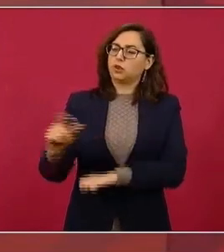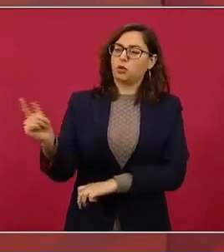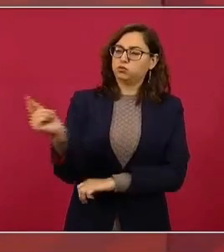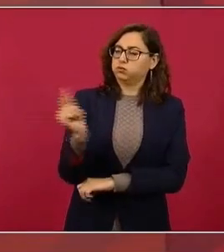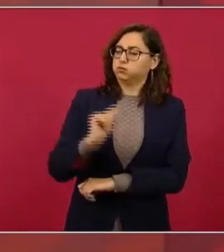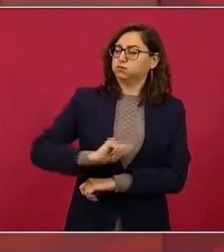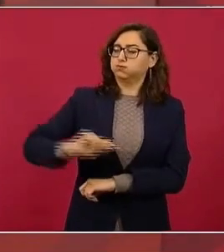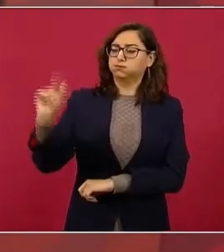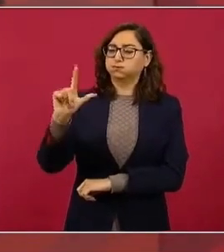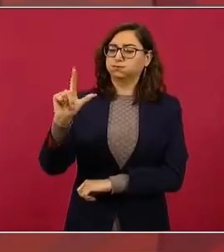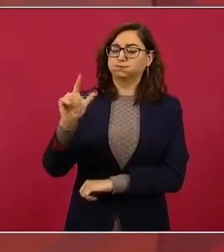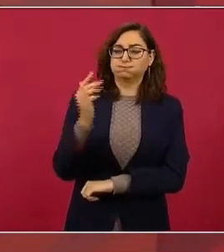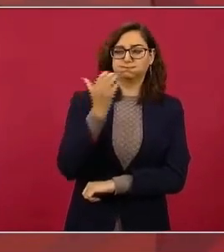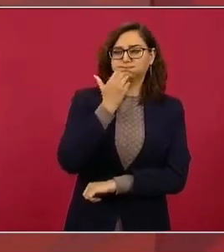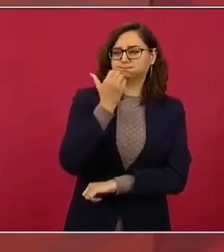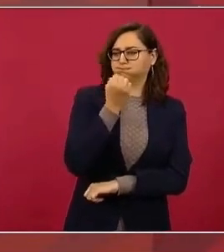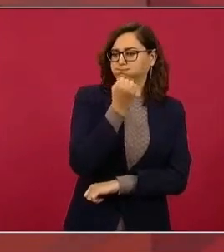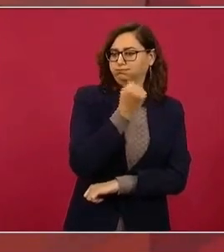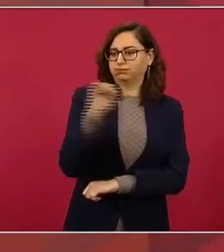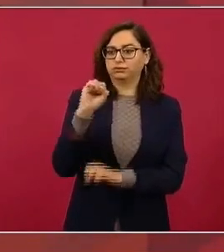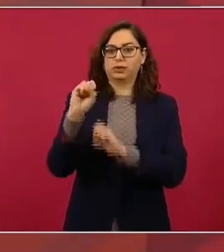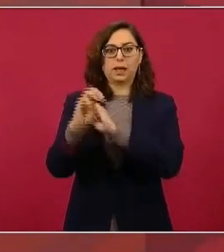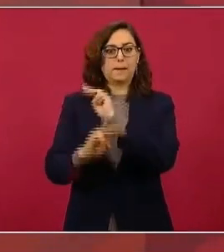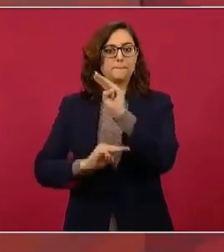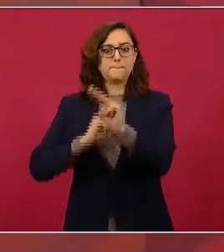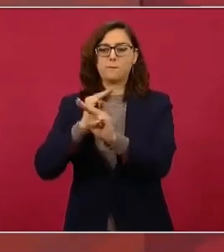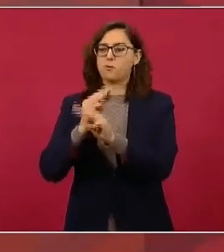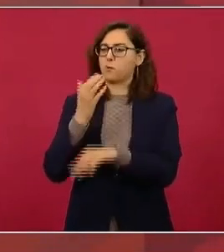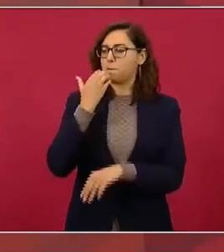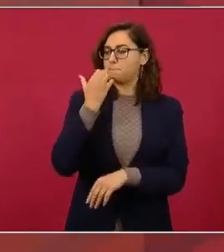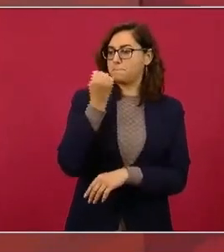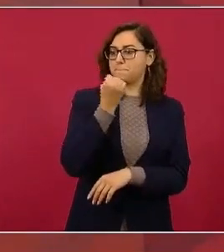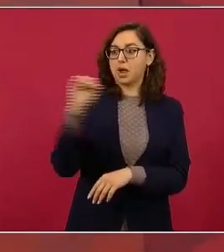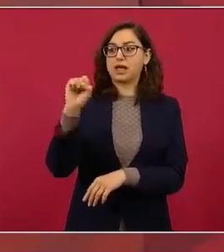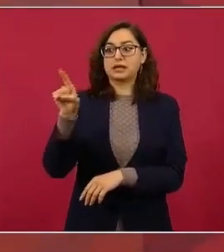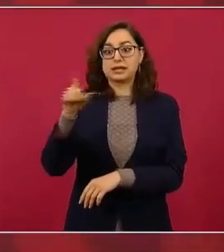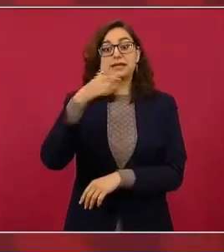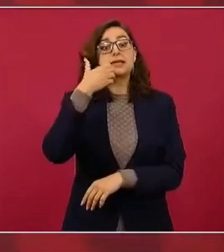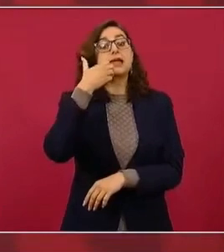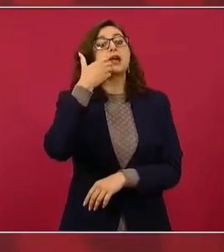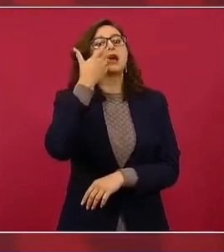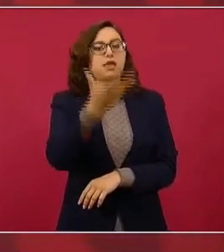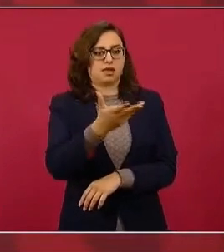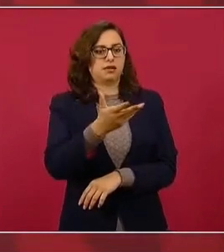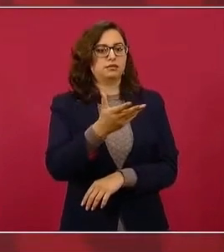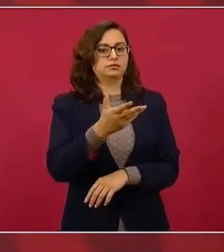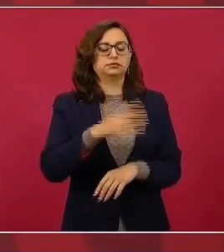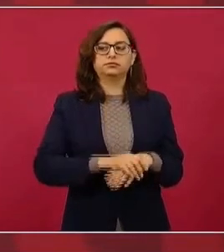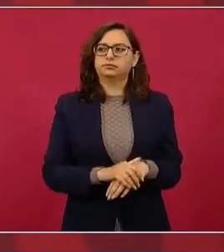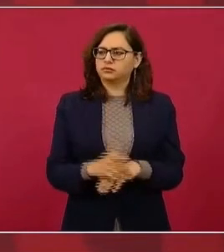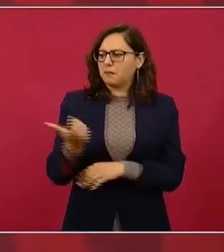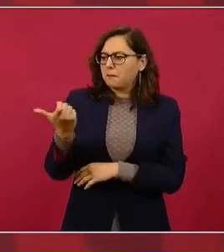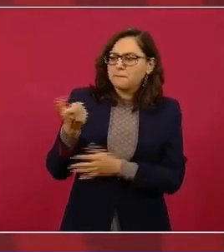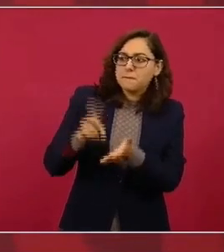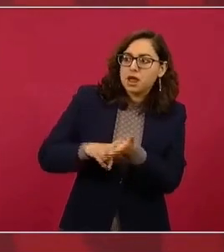en el mundo estaba queriendo cobrarnos el doble.